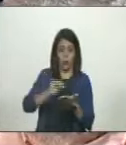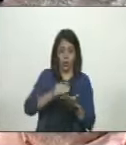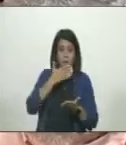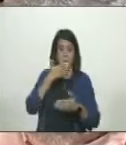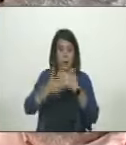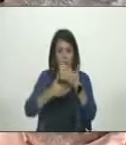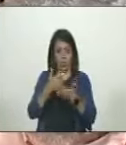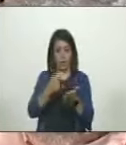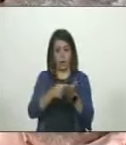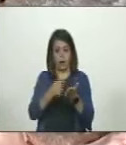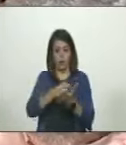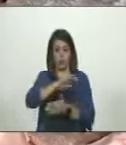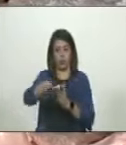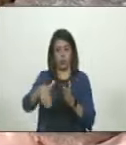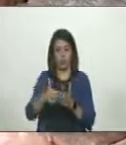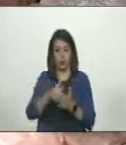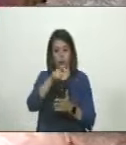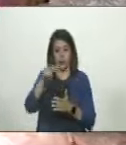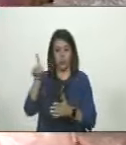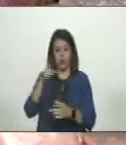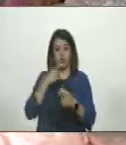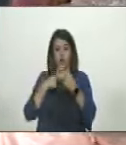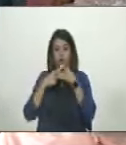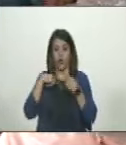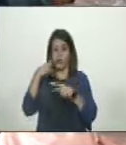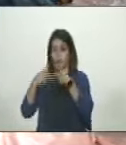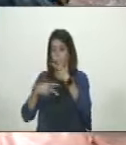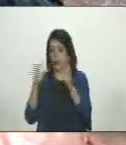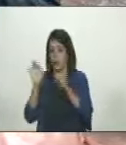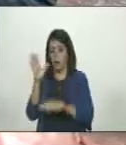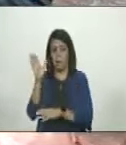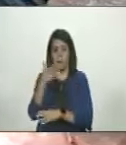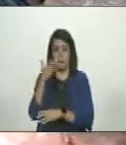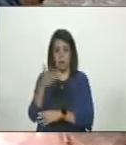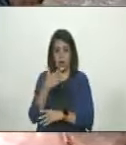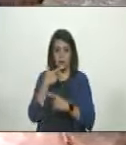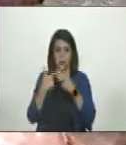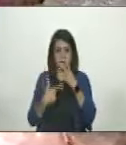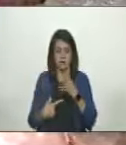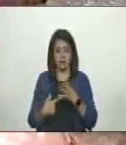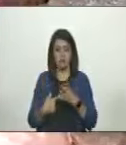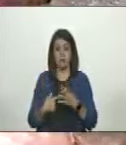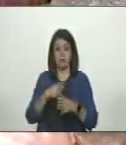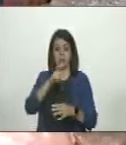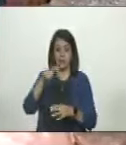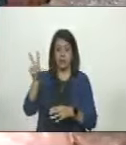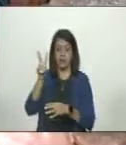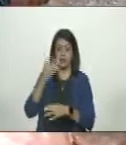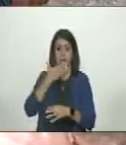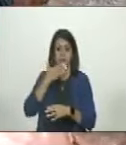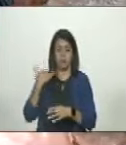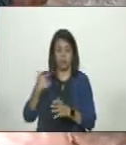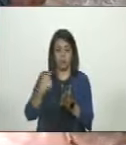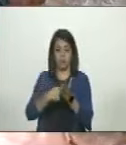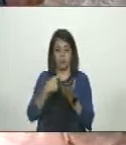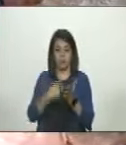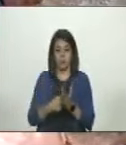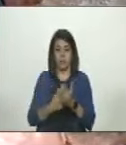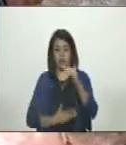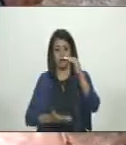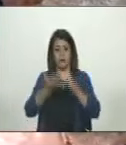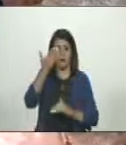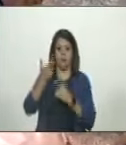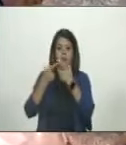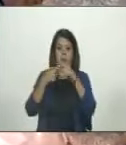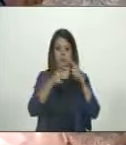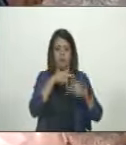recuperar el salario de todos los venezolanos. Sin colores políticos, sin bandería política. Los venezolanos tienen derecho a la recuperación de su salario por encima